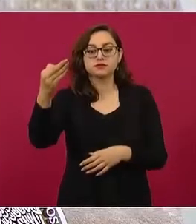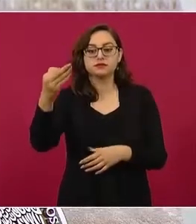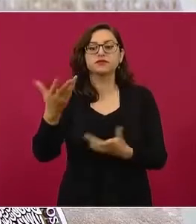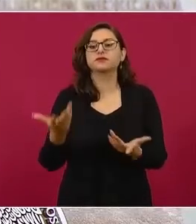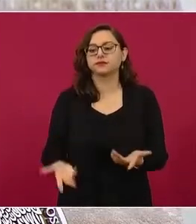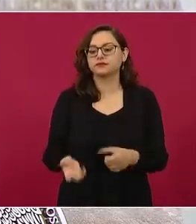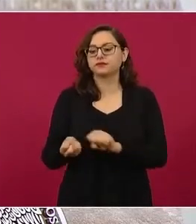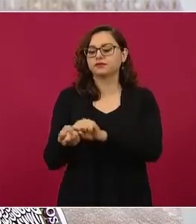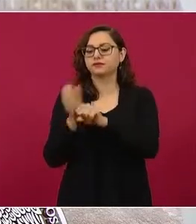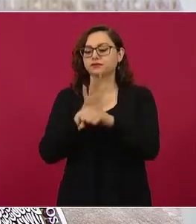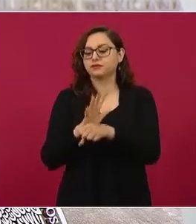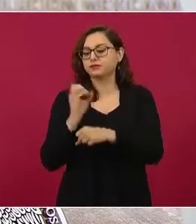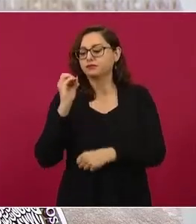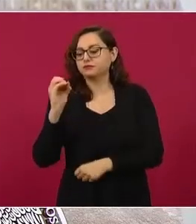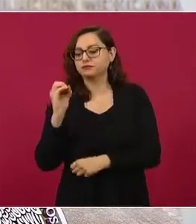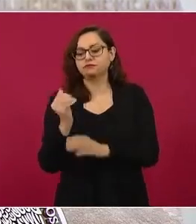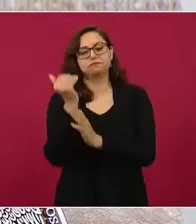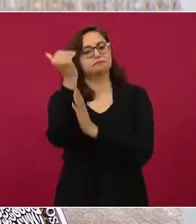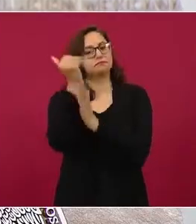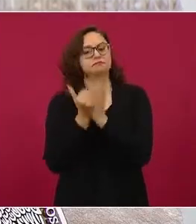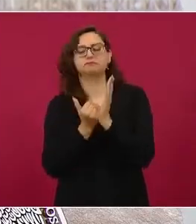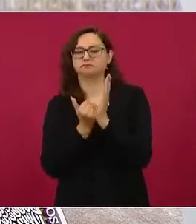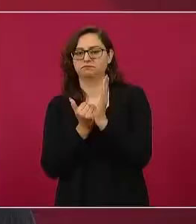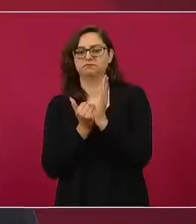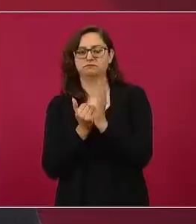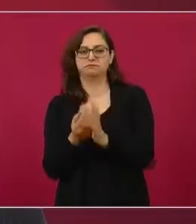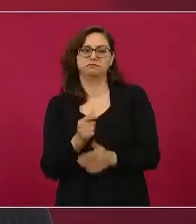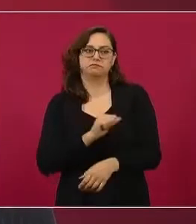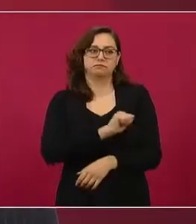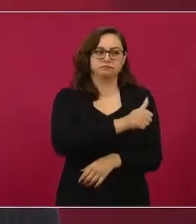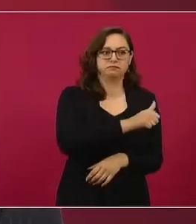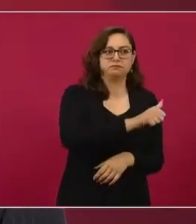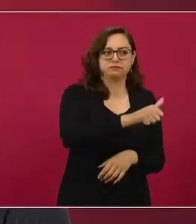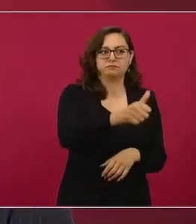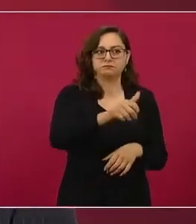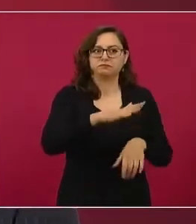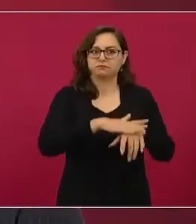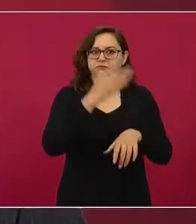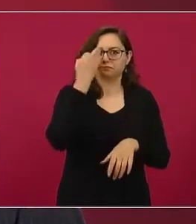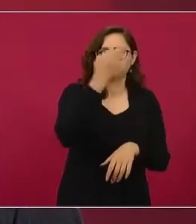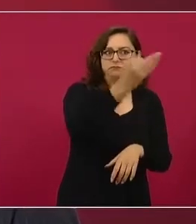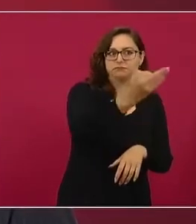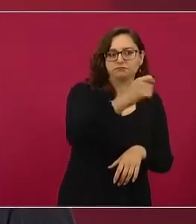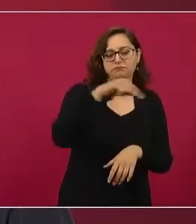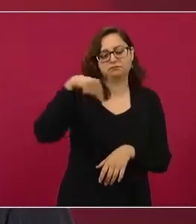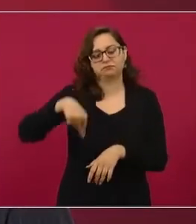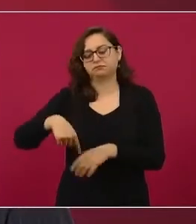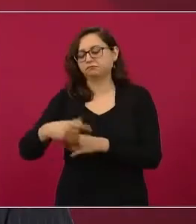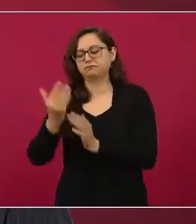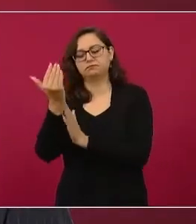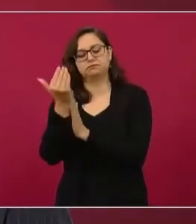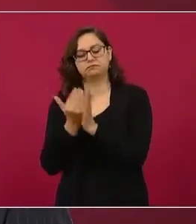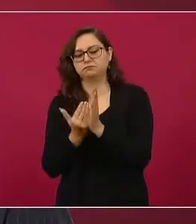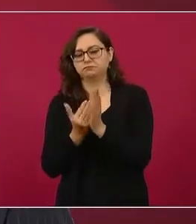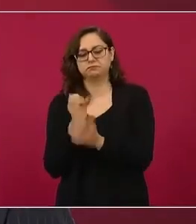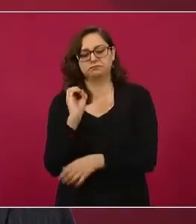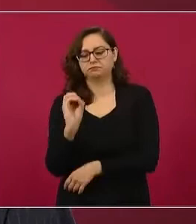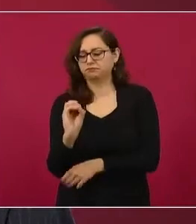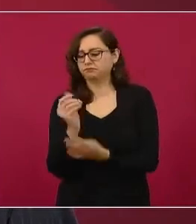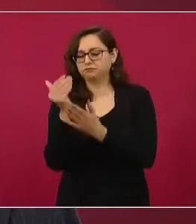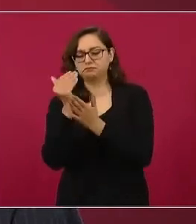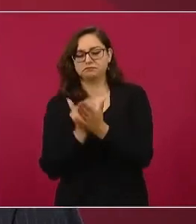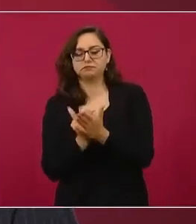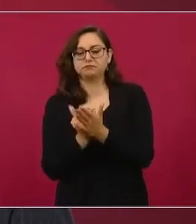en Omicron que con otras variantes. Nosotros ya estamos revisando esto desde la semana previa, inmediata pasada,